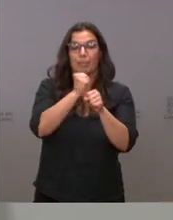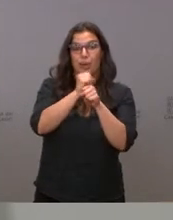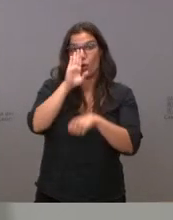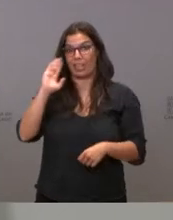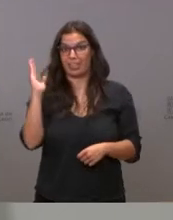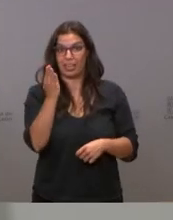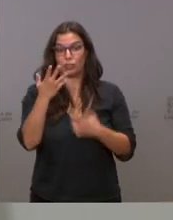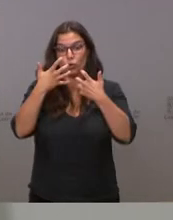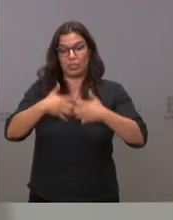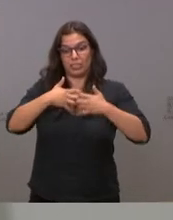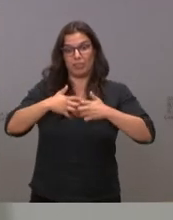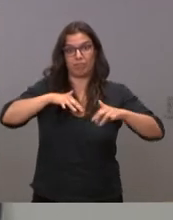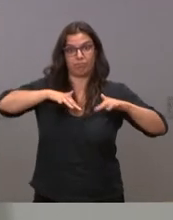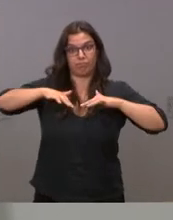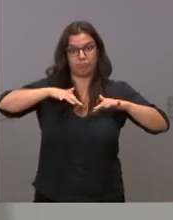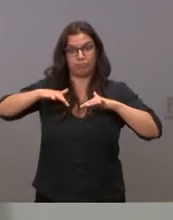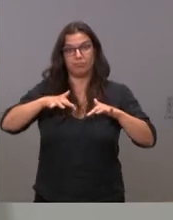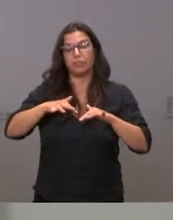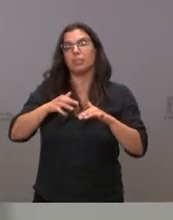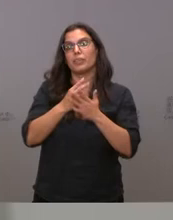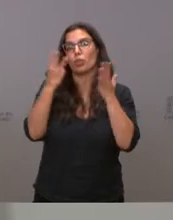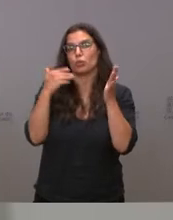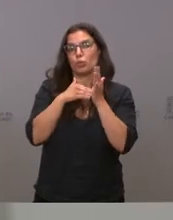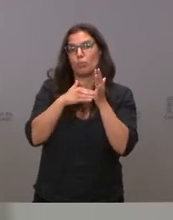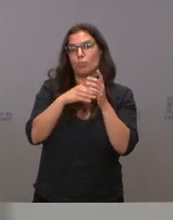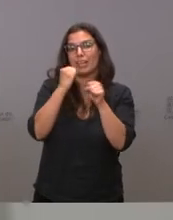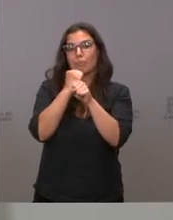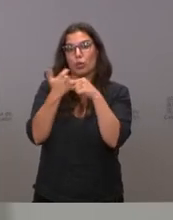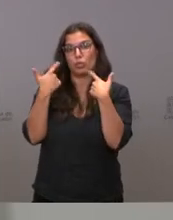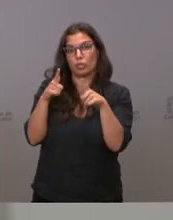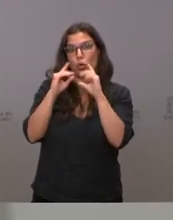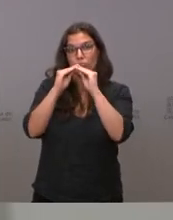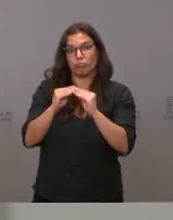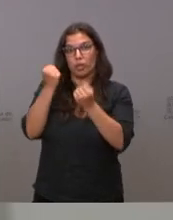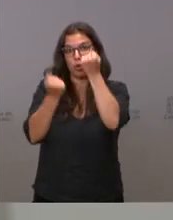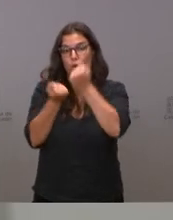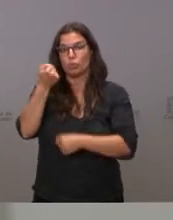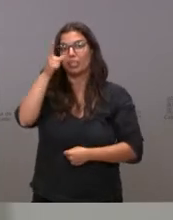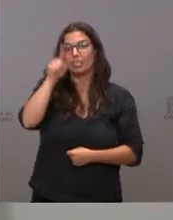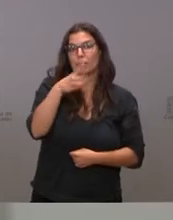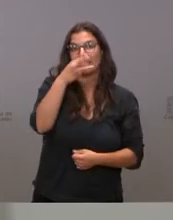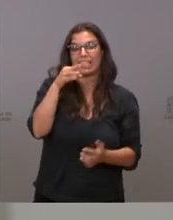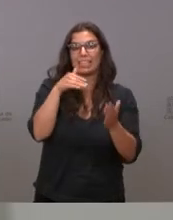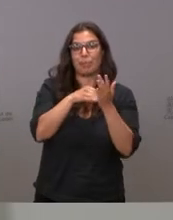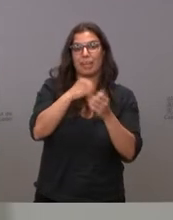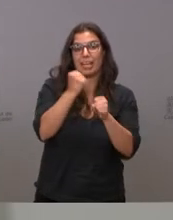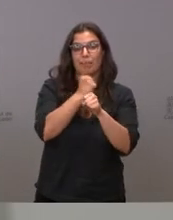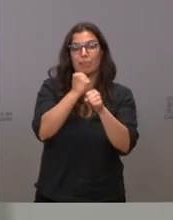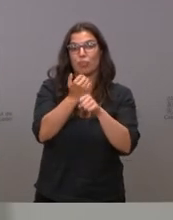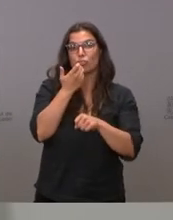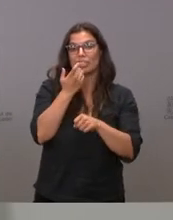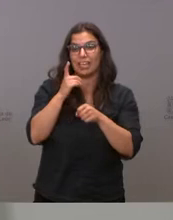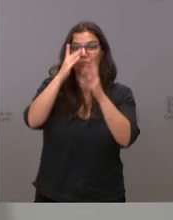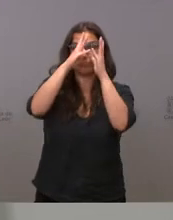industrial induce del orden de 18.000 empleos en el sector de automoción y del orden de 30.000 empleos si consideramos la